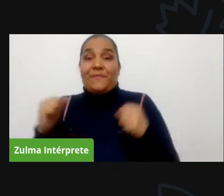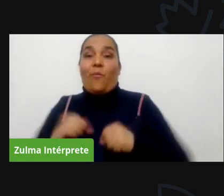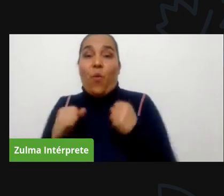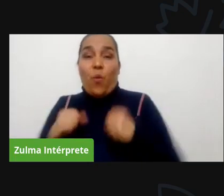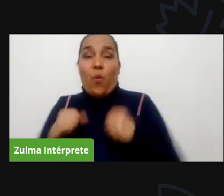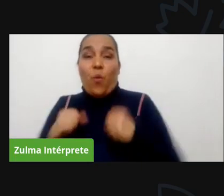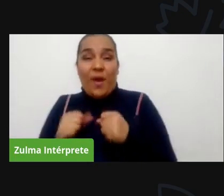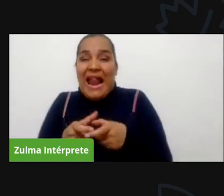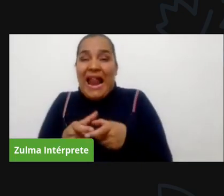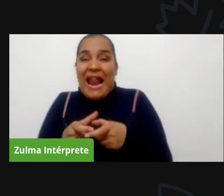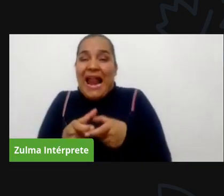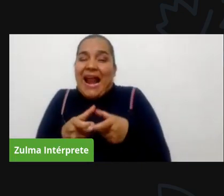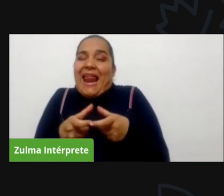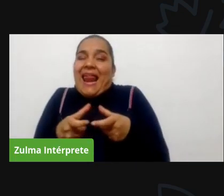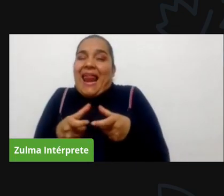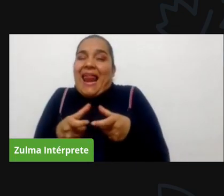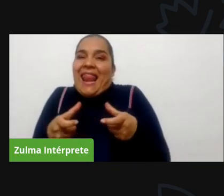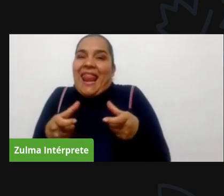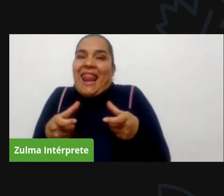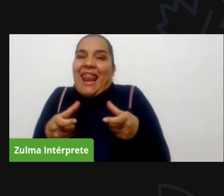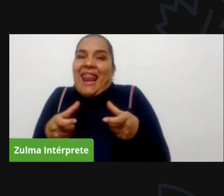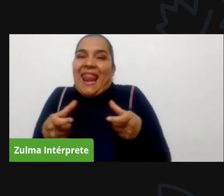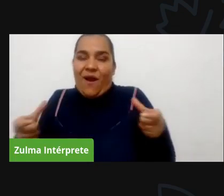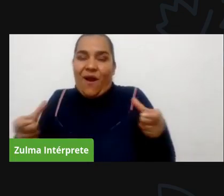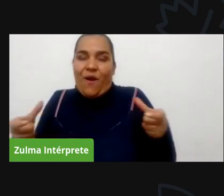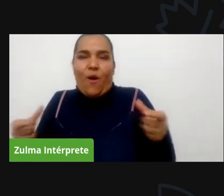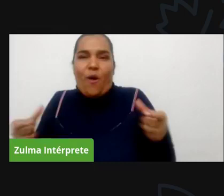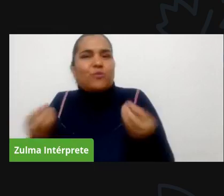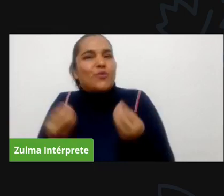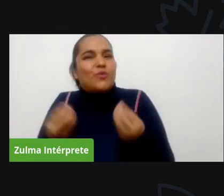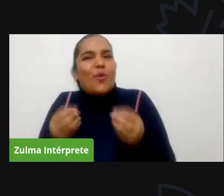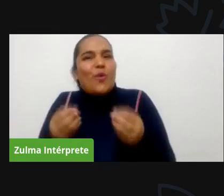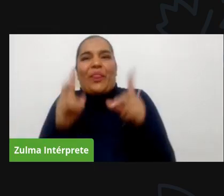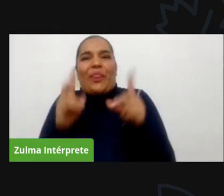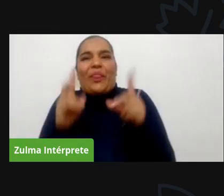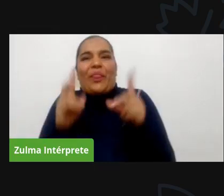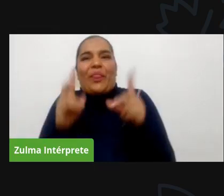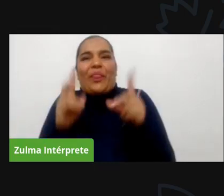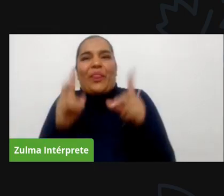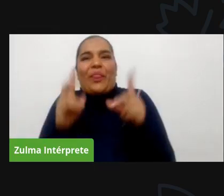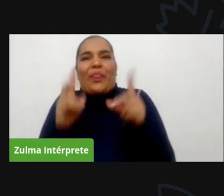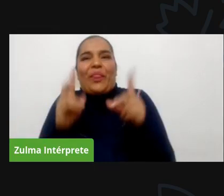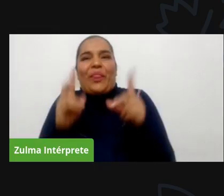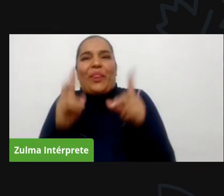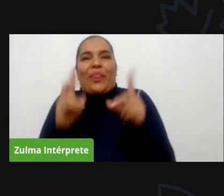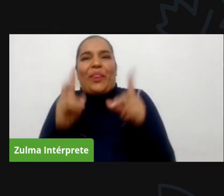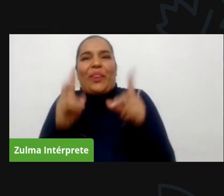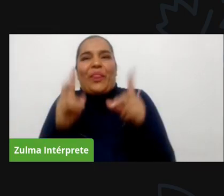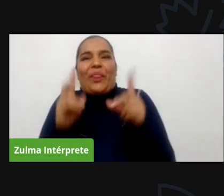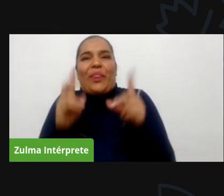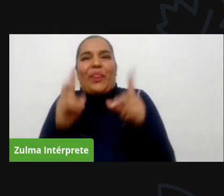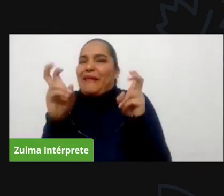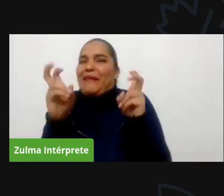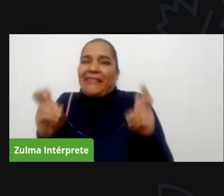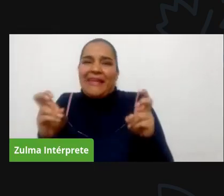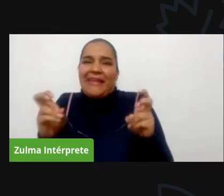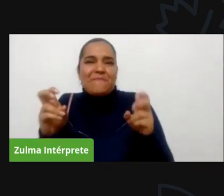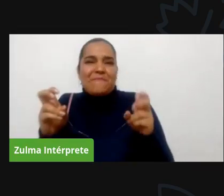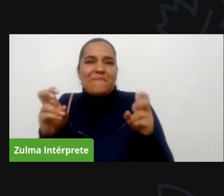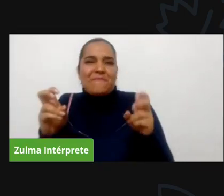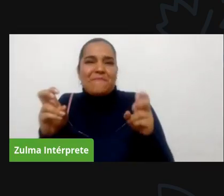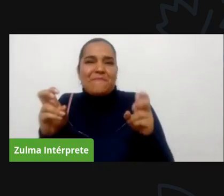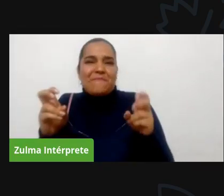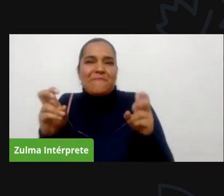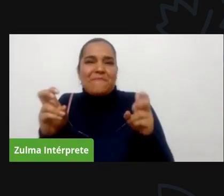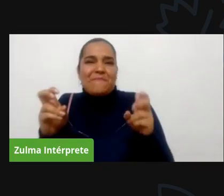agendas culturales donde el tema de las mujeres el empoderamiento de las mismas y las expresiones culturales de